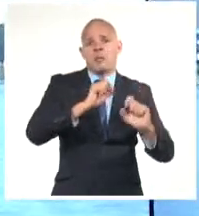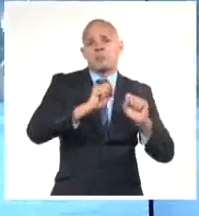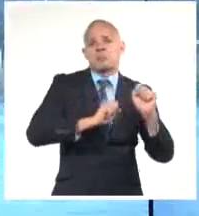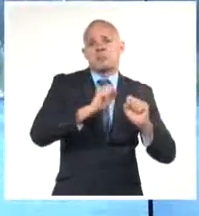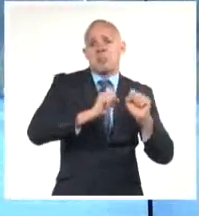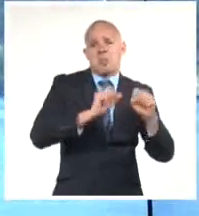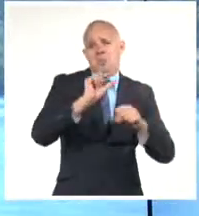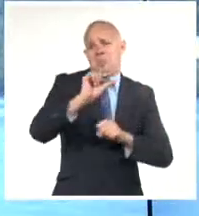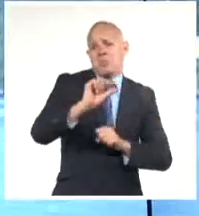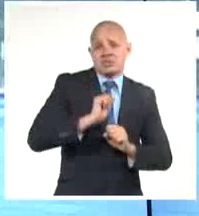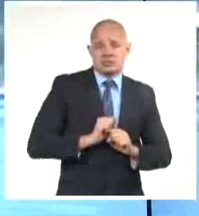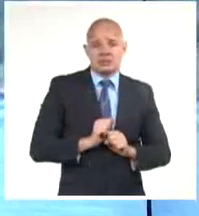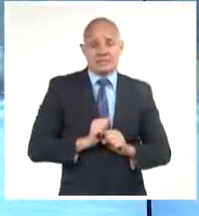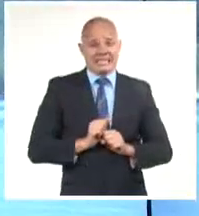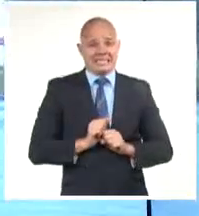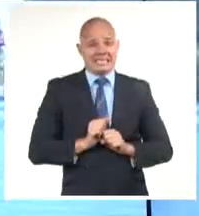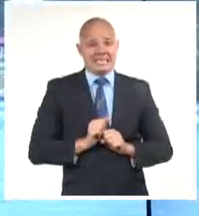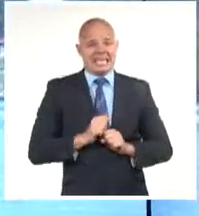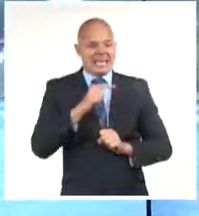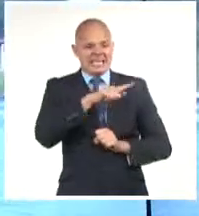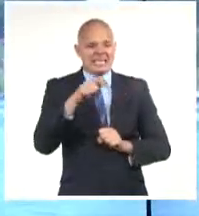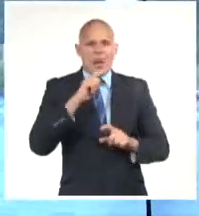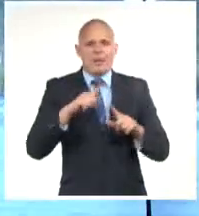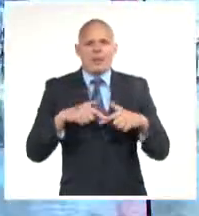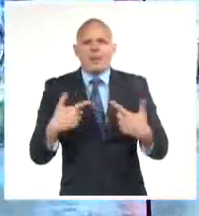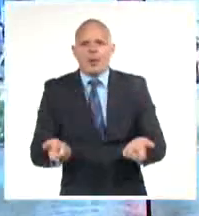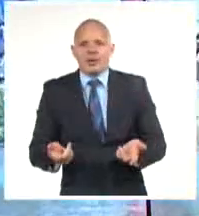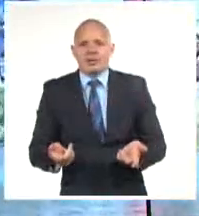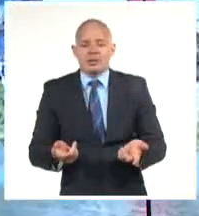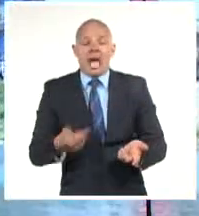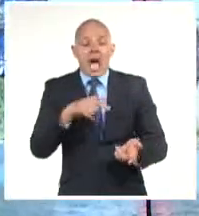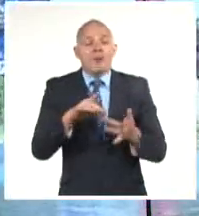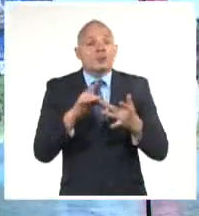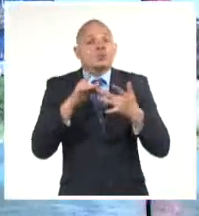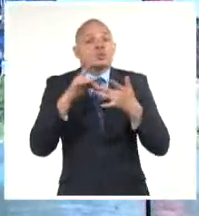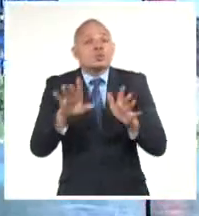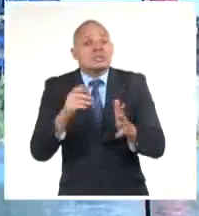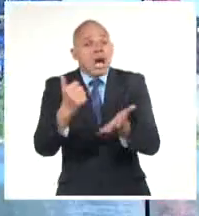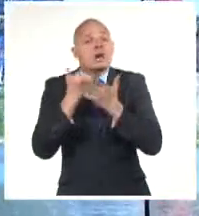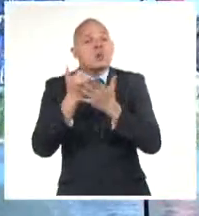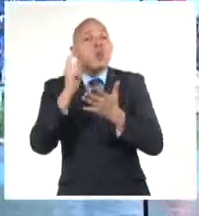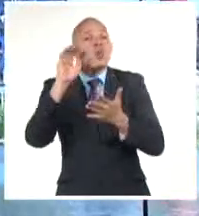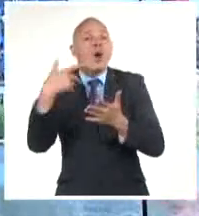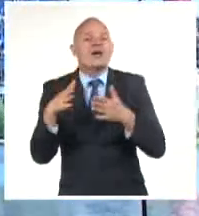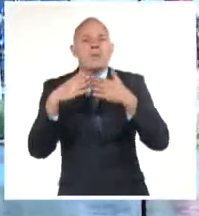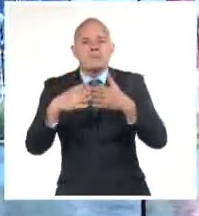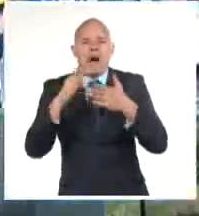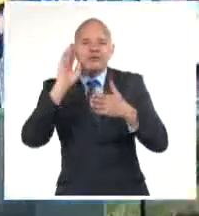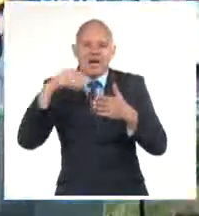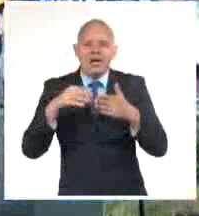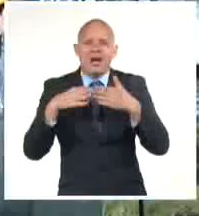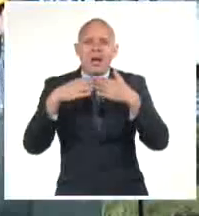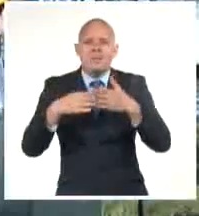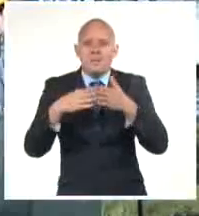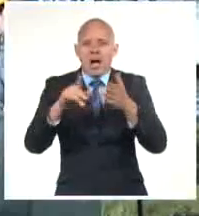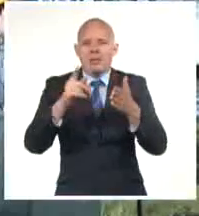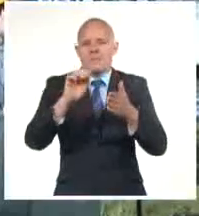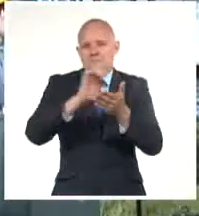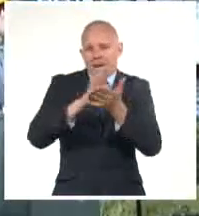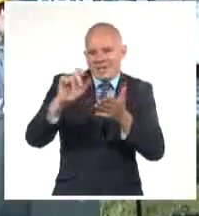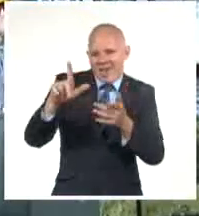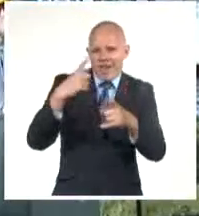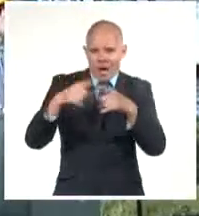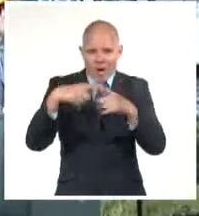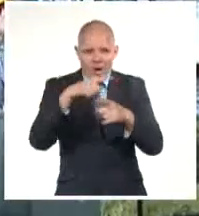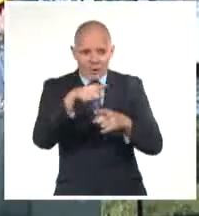peor, amigos míos, se debe en buena medida a las centrales flotantes de generación auxiliar que han sido salvadoras en este tiempo y